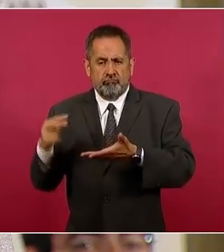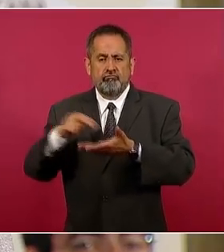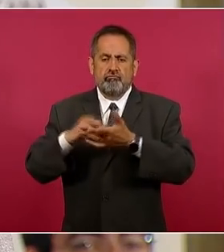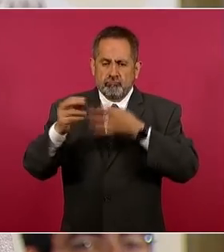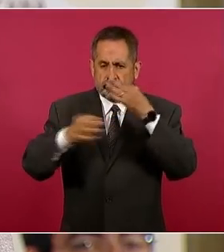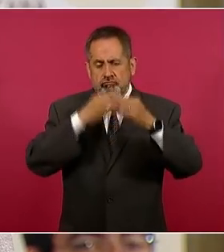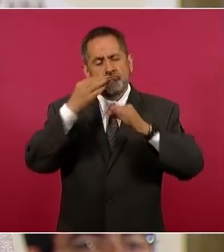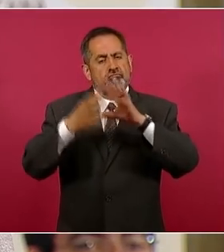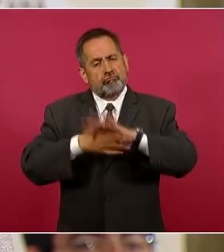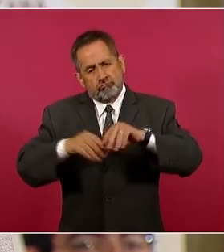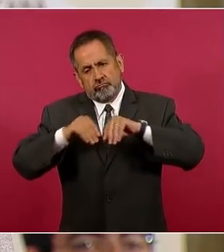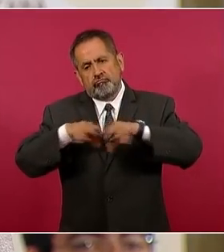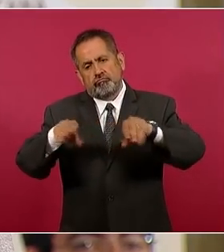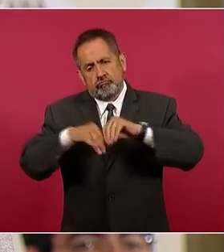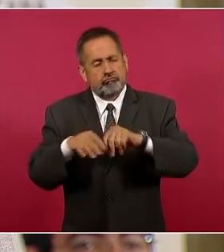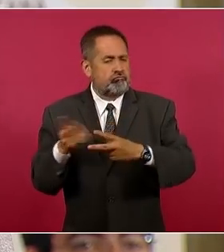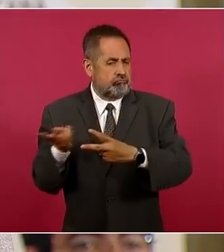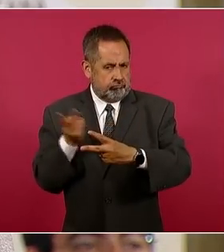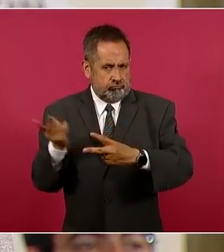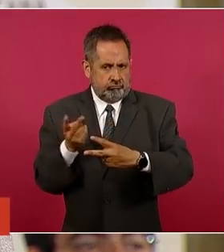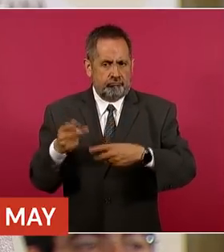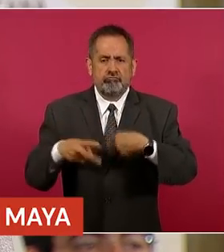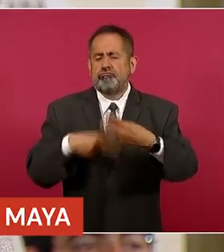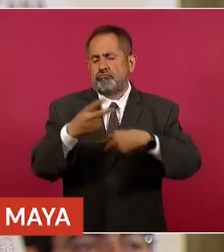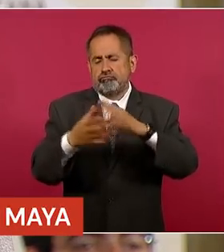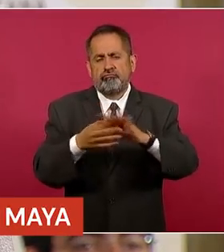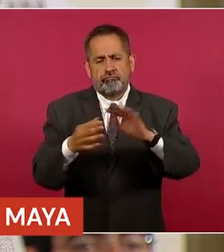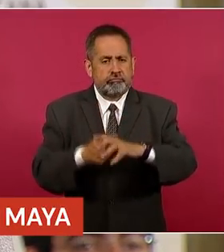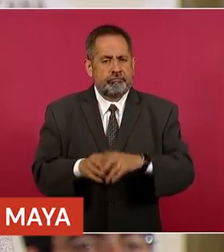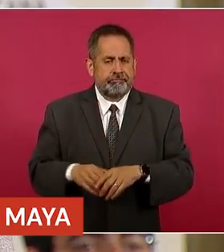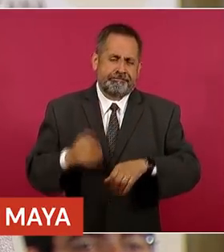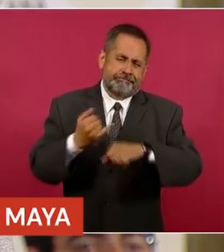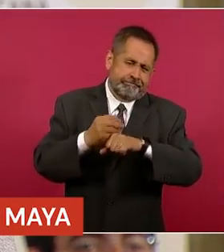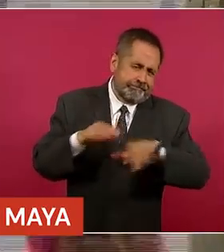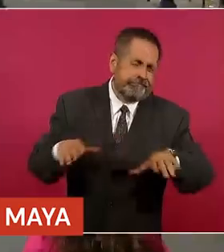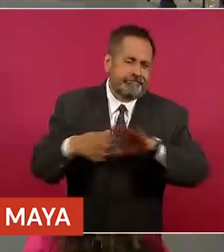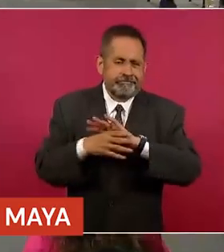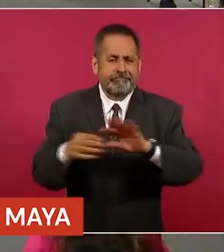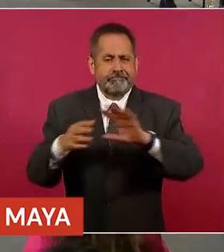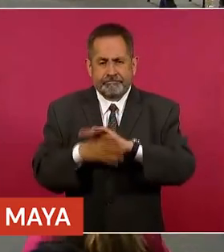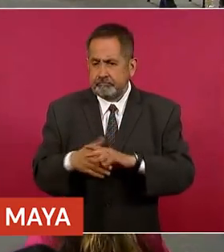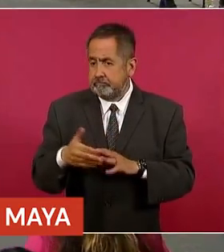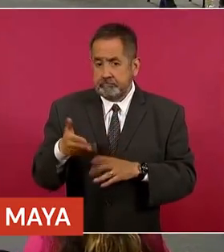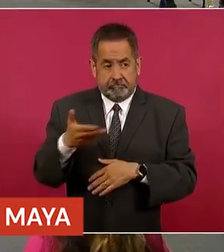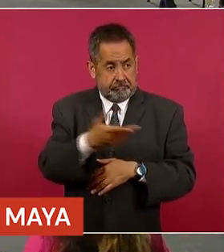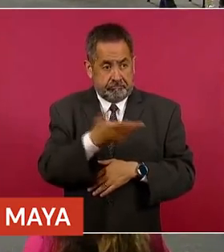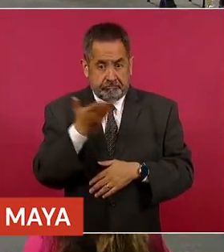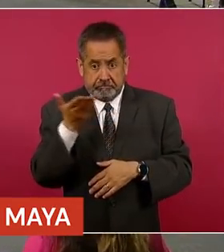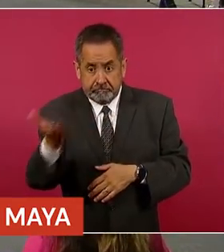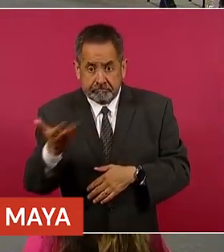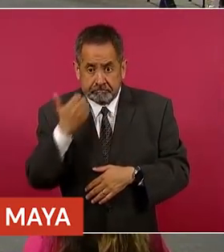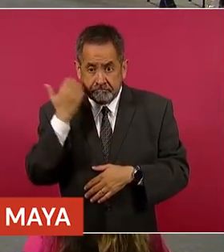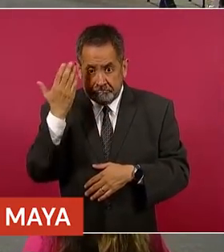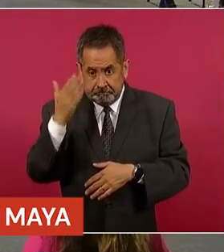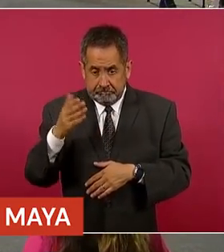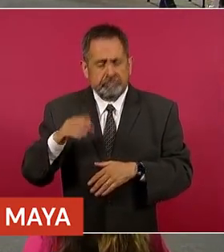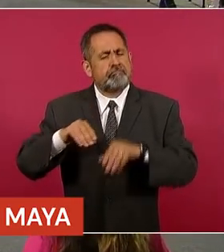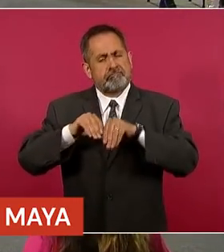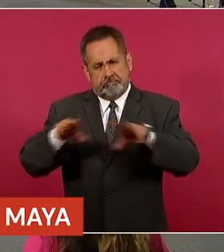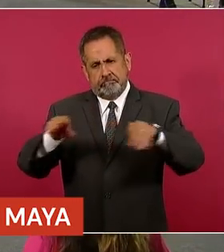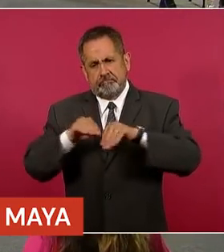y toda la información que soliciten quienes están